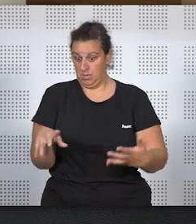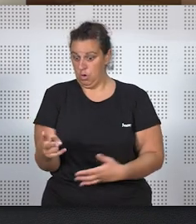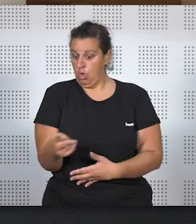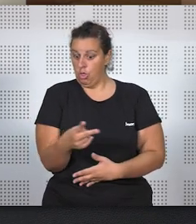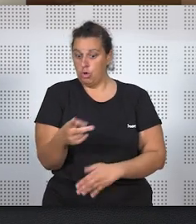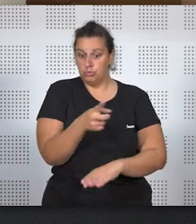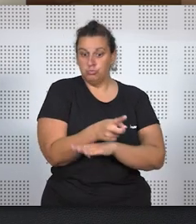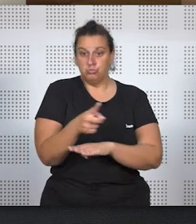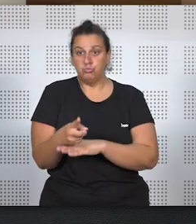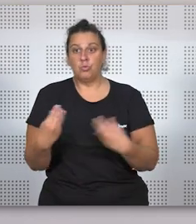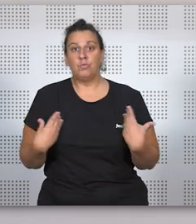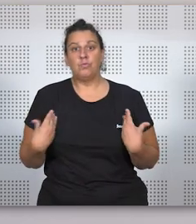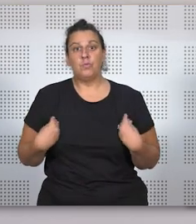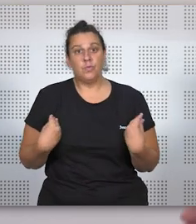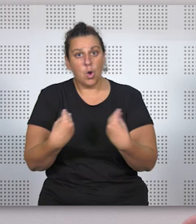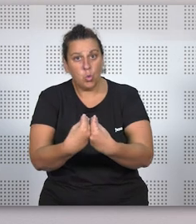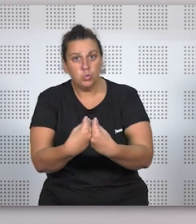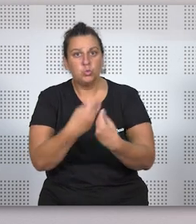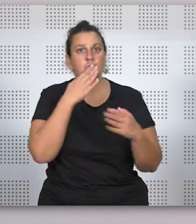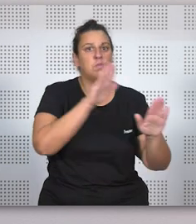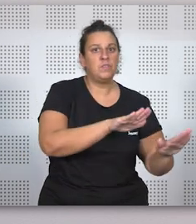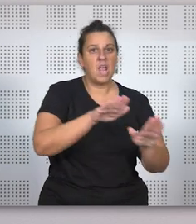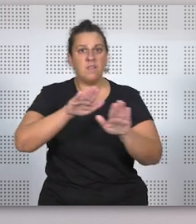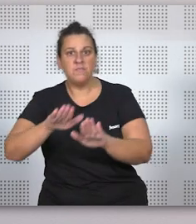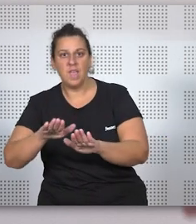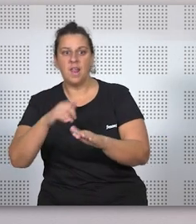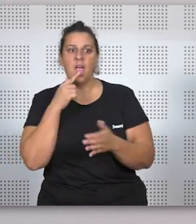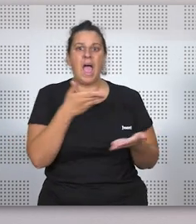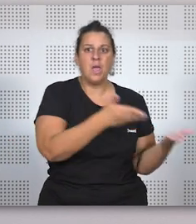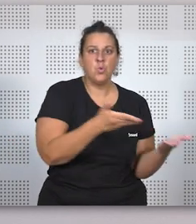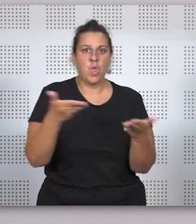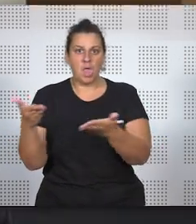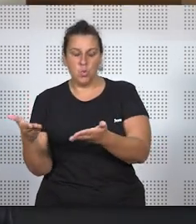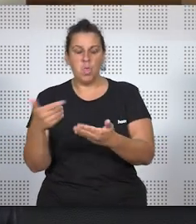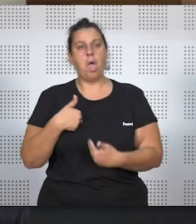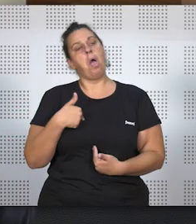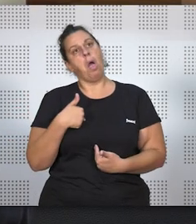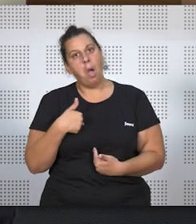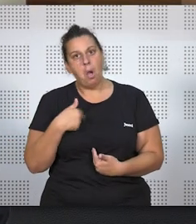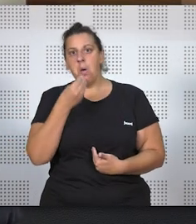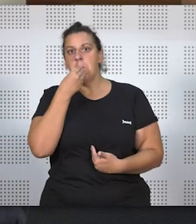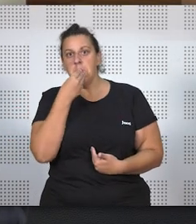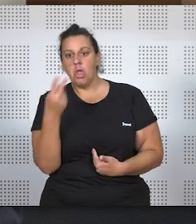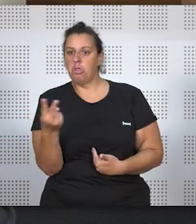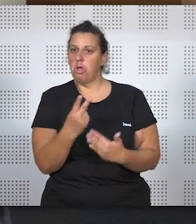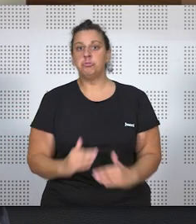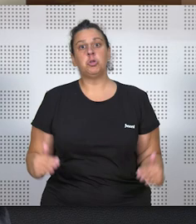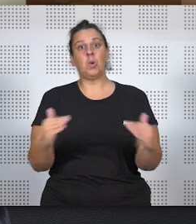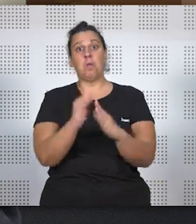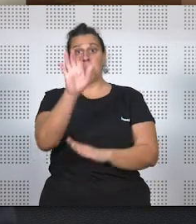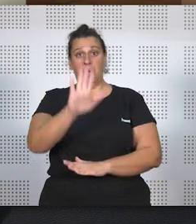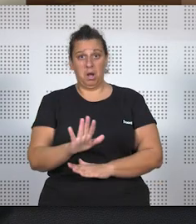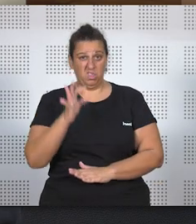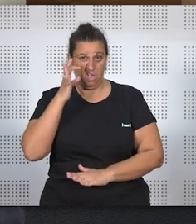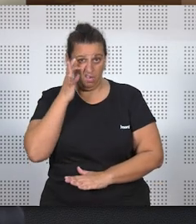la obligación de vivir juntos, de guardarse fidelidad, de socorrerse mutuamente, es decir, parece que sean los dos en plana de